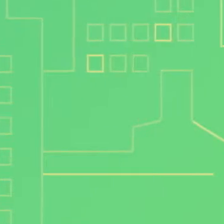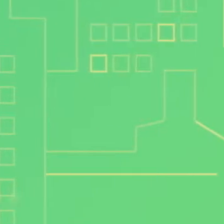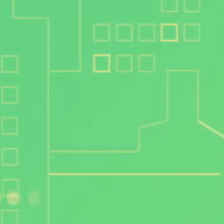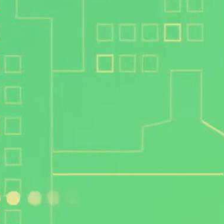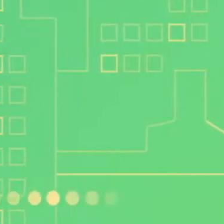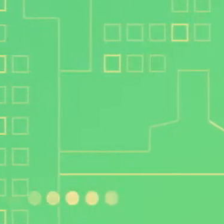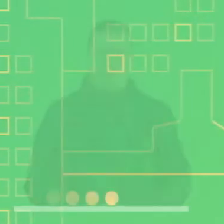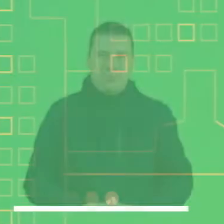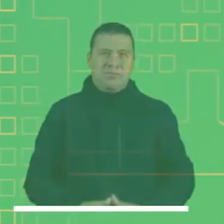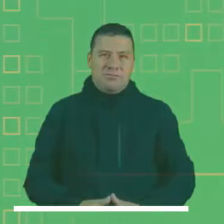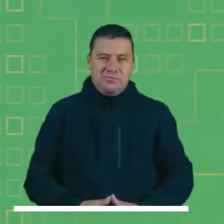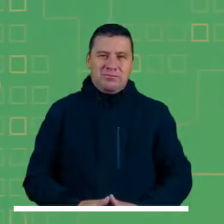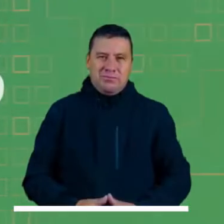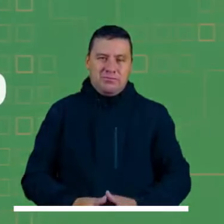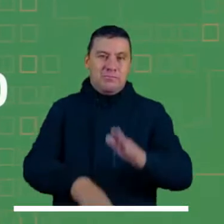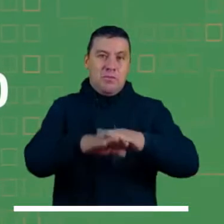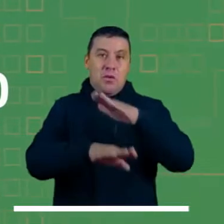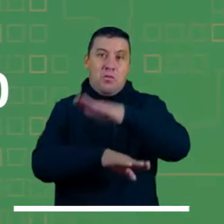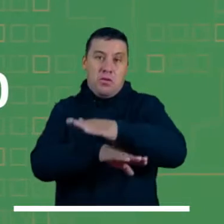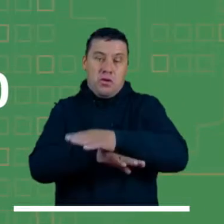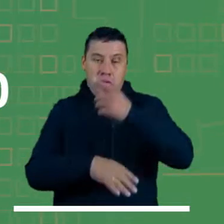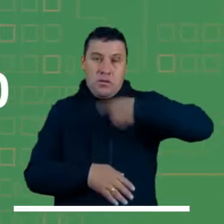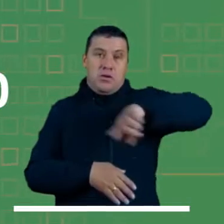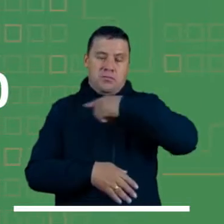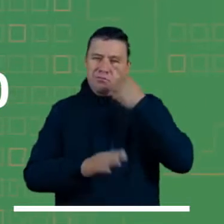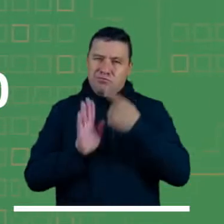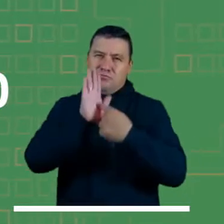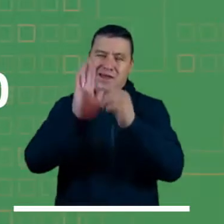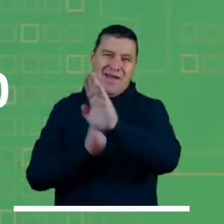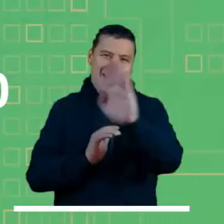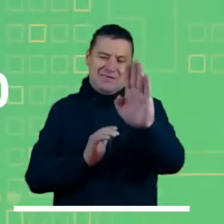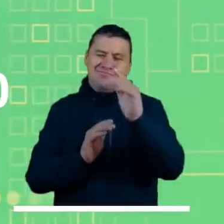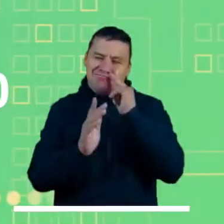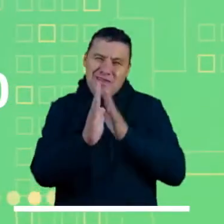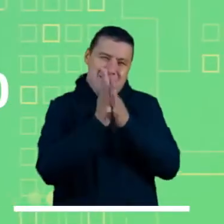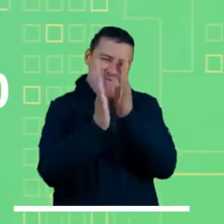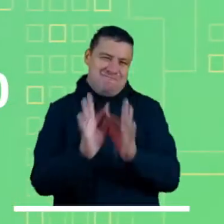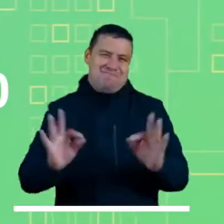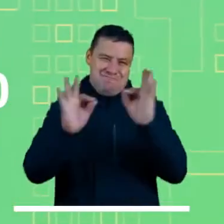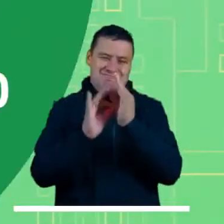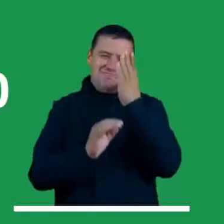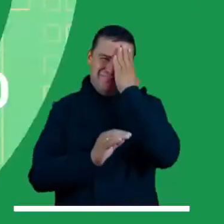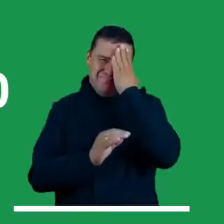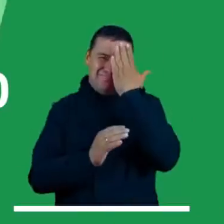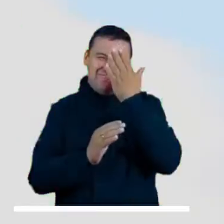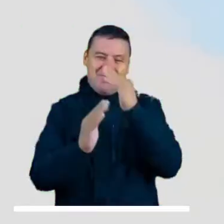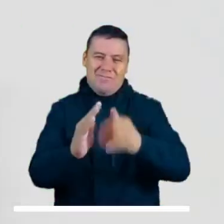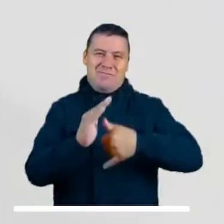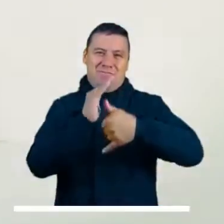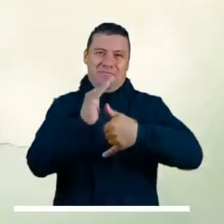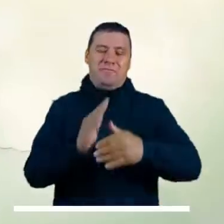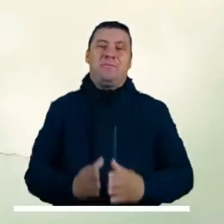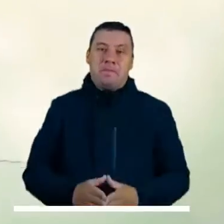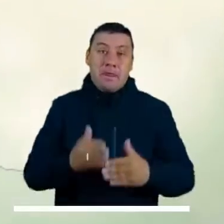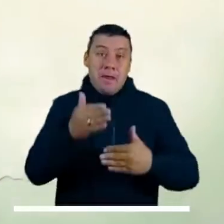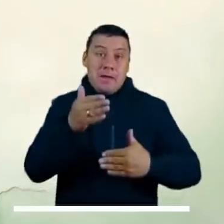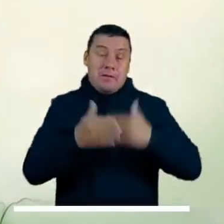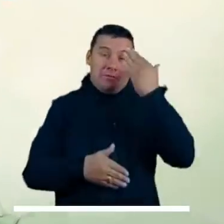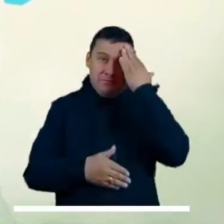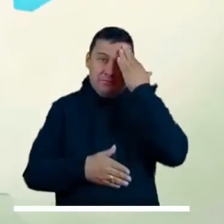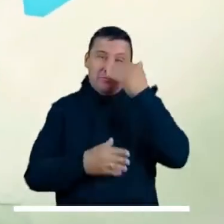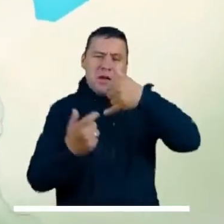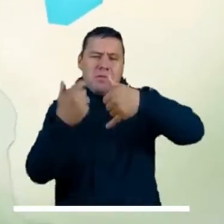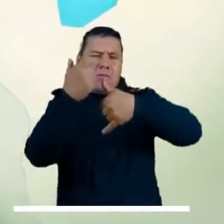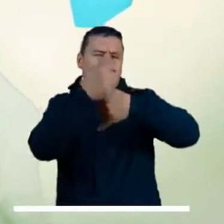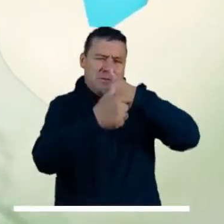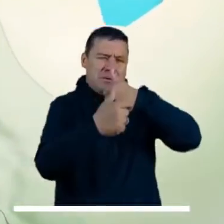Llega la tarde y nosotros seguimos aquí con ustedes para llevarles la información más reciente del pronóstico del tiempo. Empezamos nuestro recorrido por el Caribe,